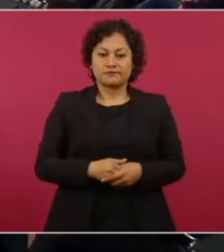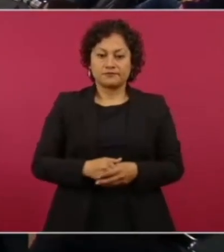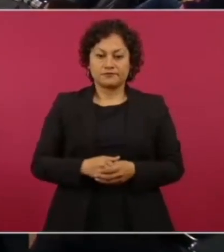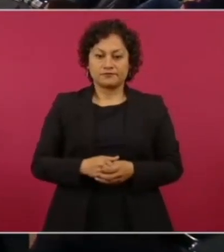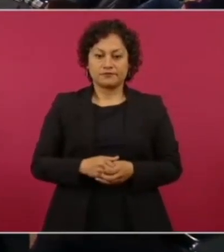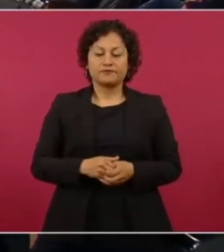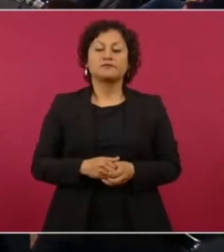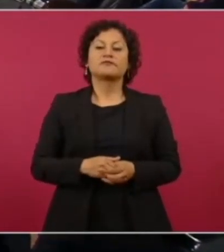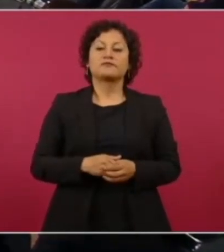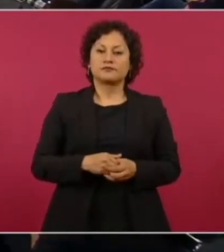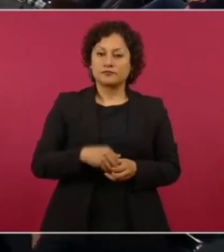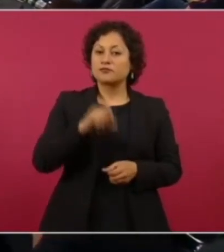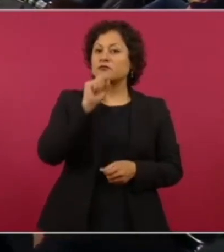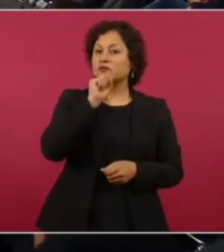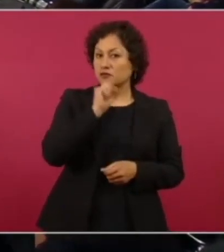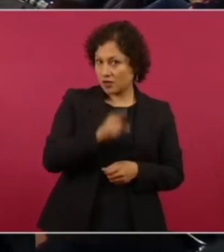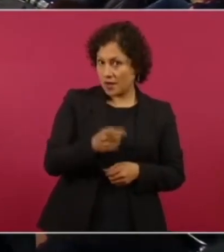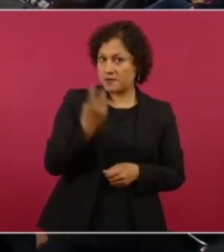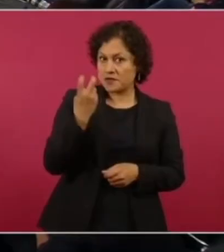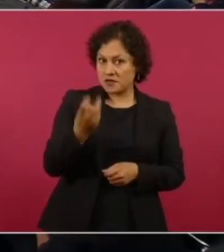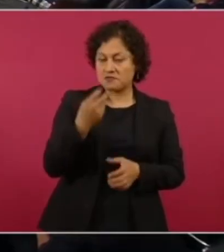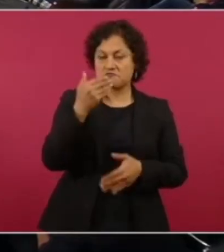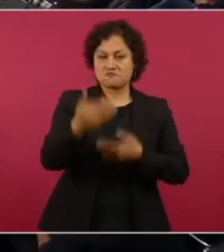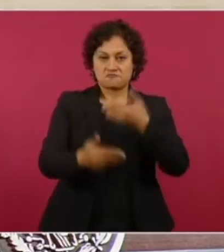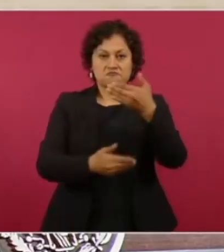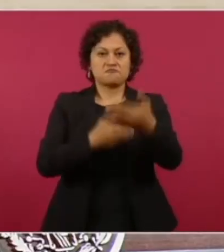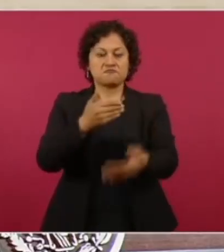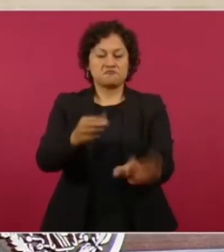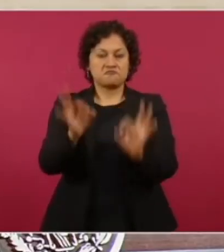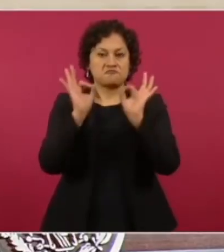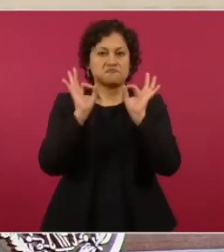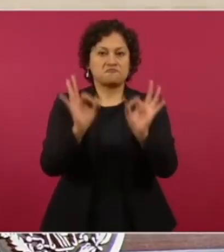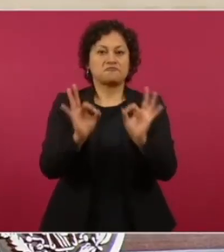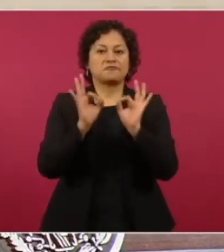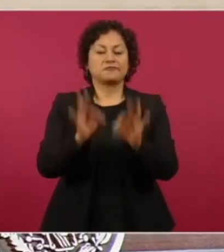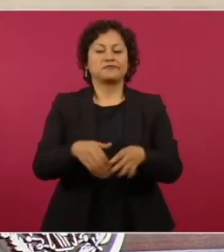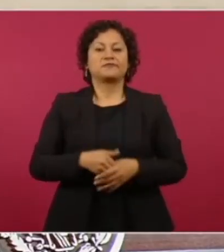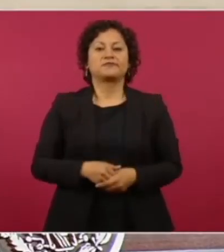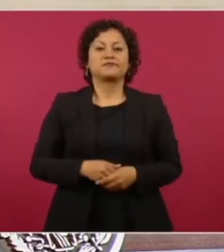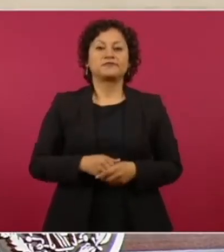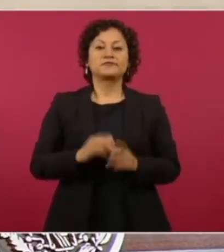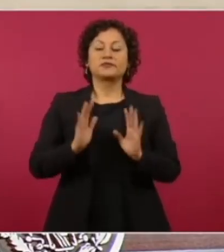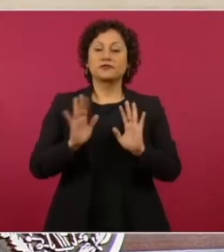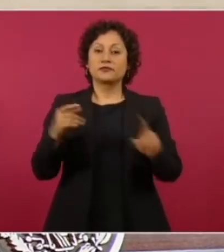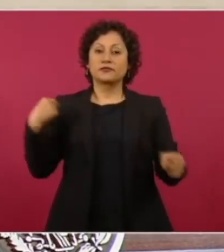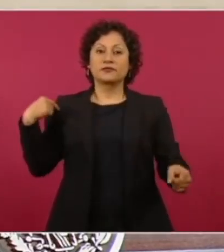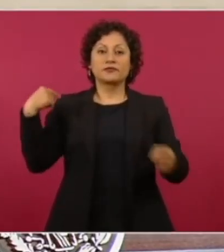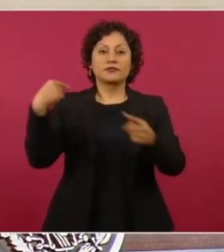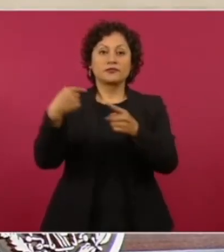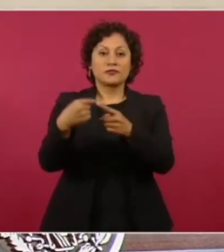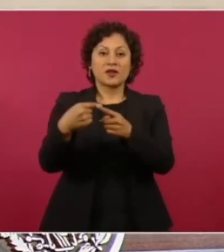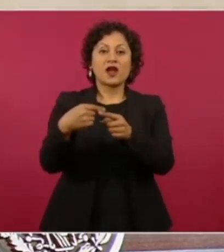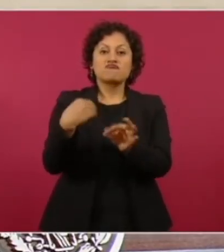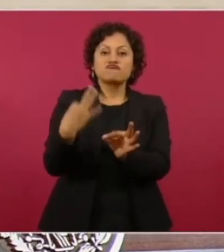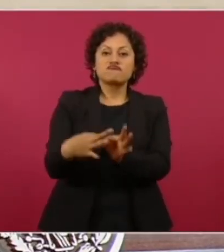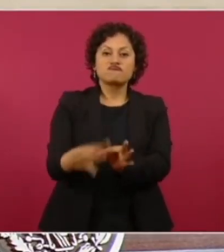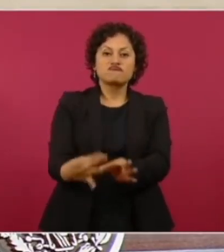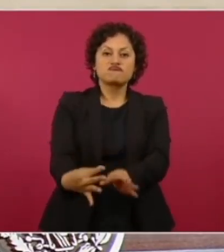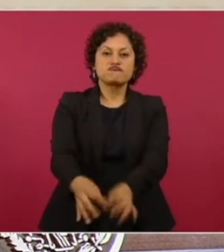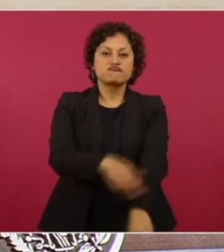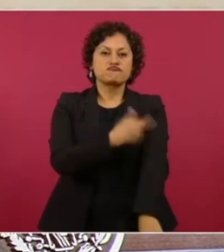También se está avanzando muy bien, ya se cumplieron todos los requisitos.